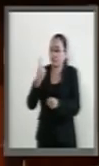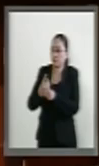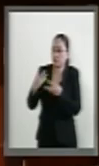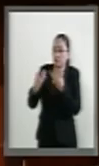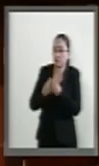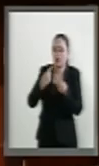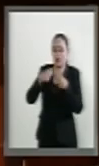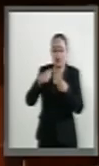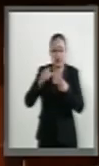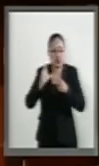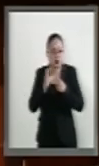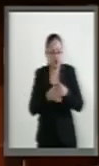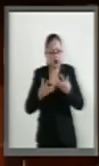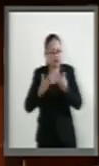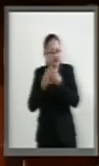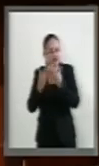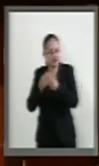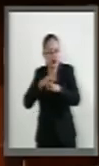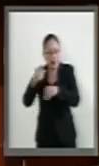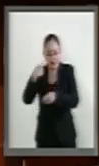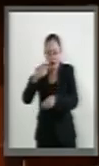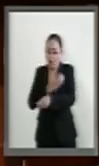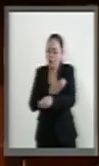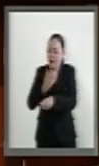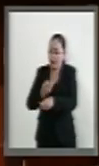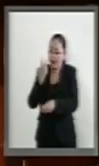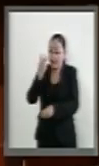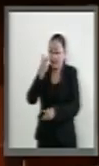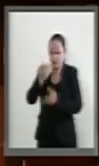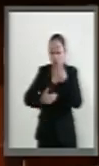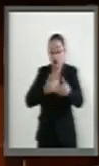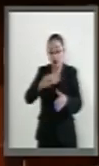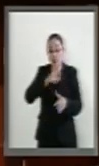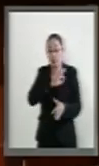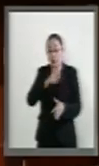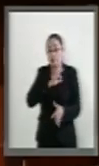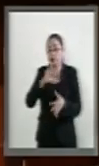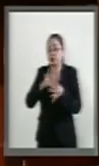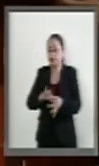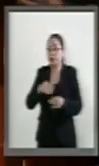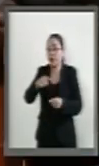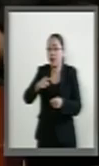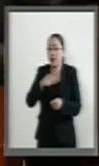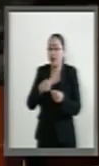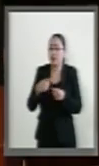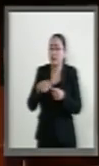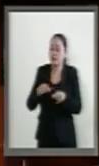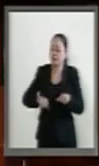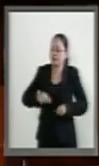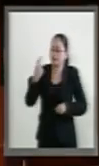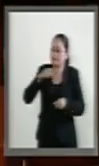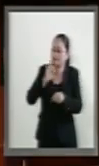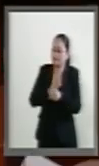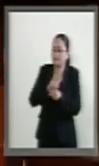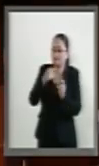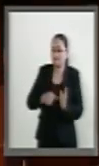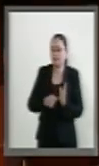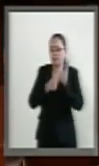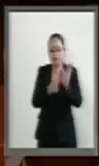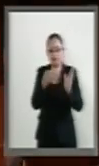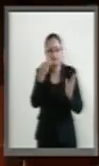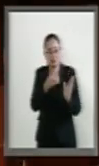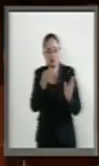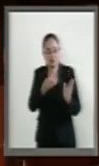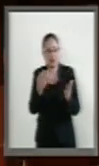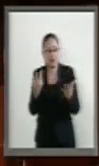distintas comisiones para que acompañen este proceso y puedan desdoblar actividades que le den realce a